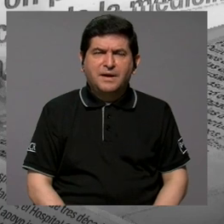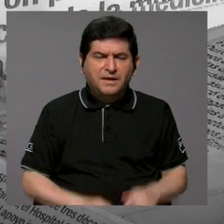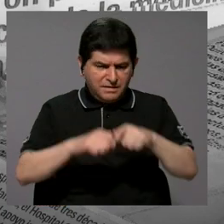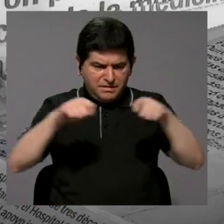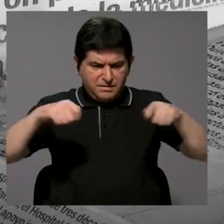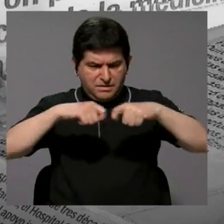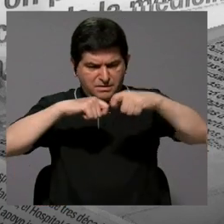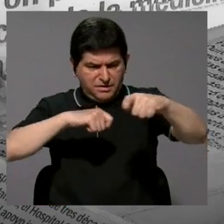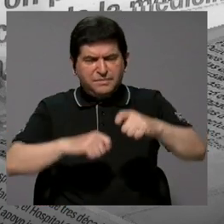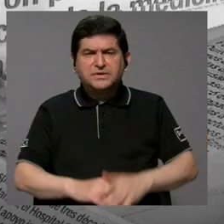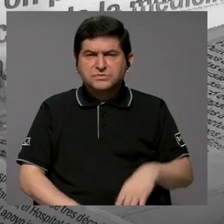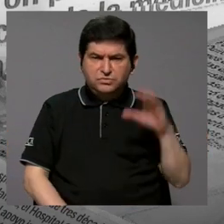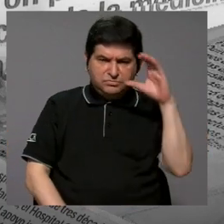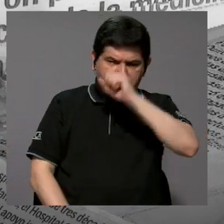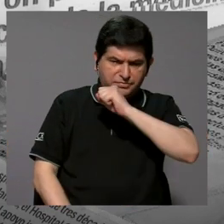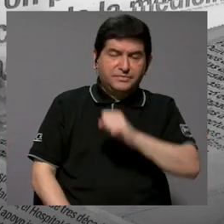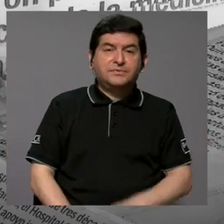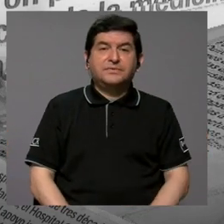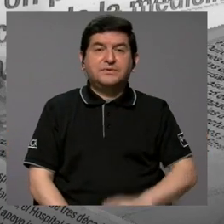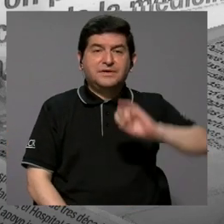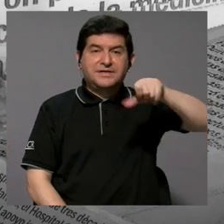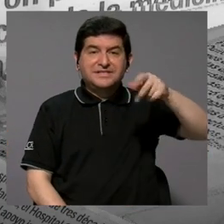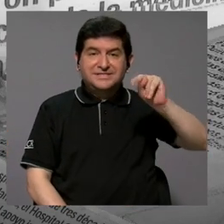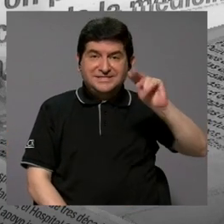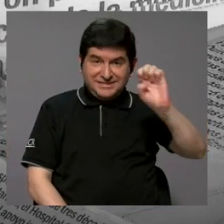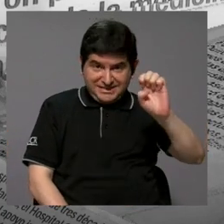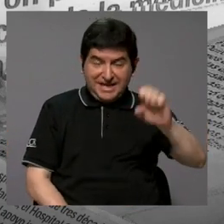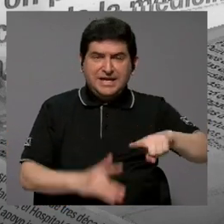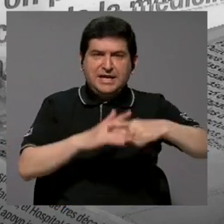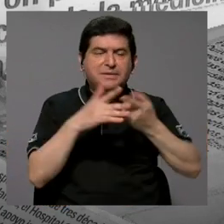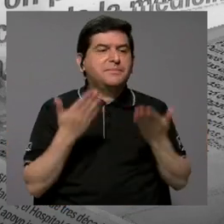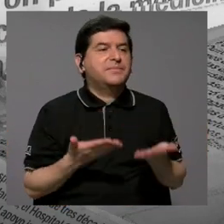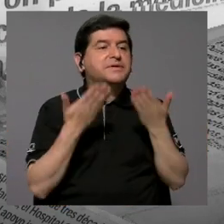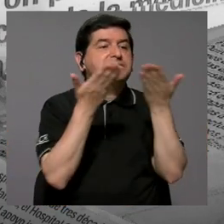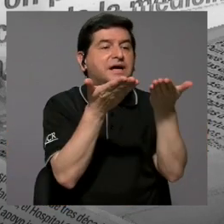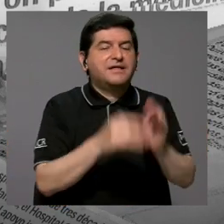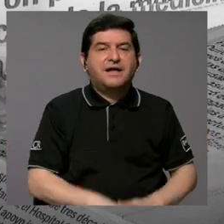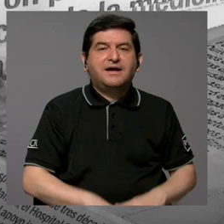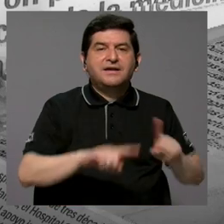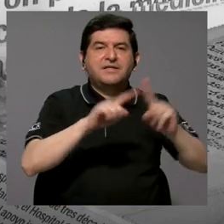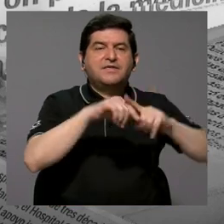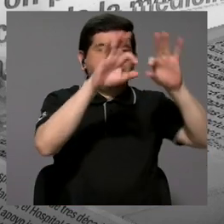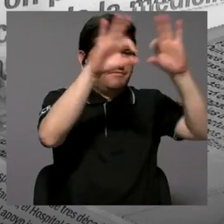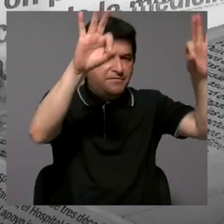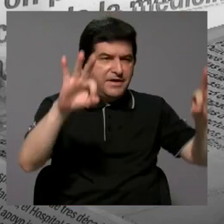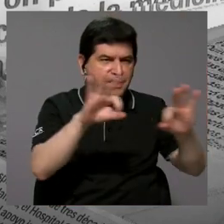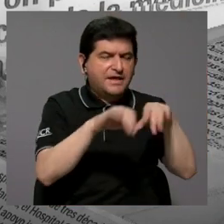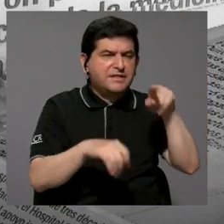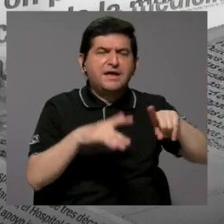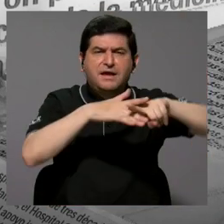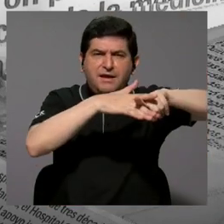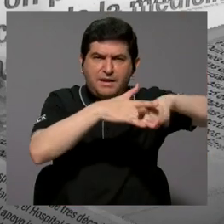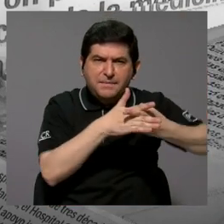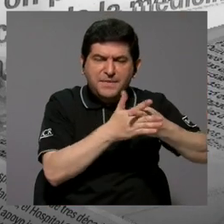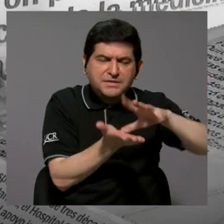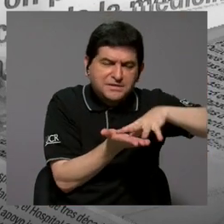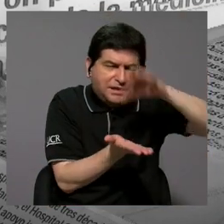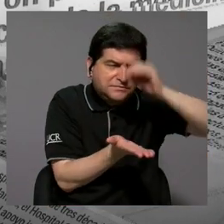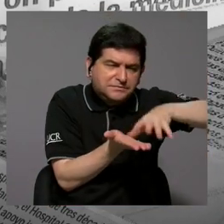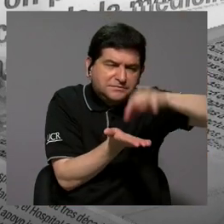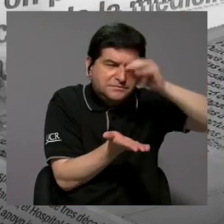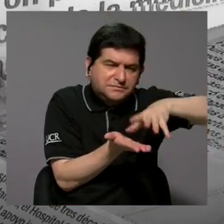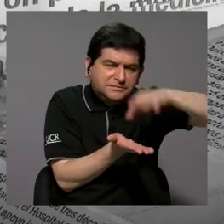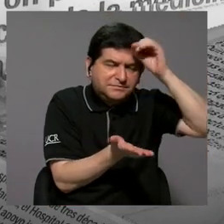tamaño. Entonces, Jane comienza a darle a él ciertas imágenes. Entonces, Tarzán va comenzando a aprender.